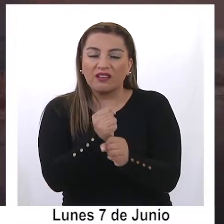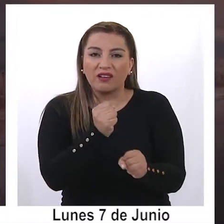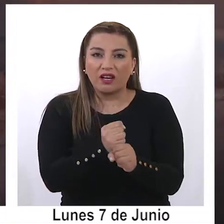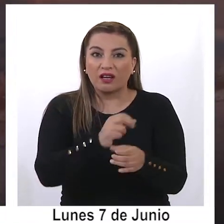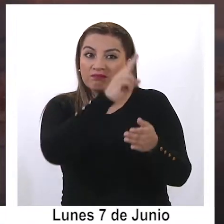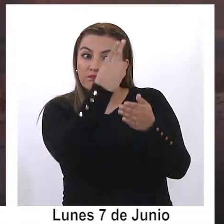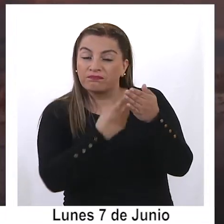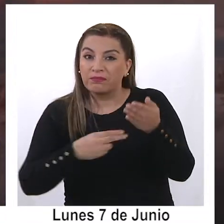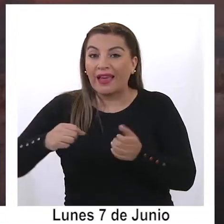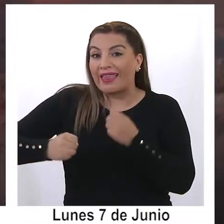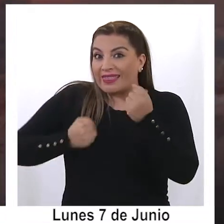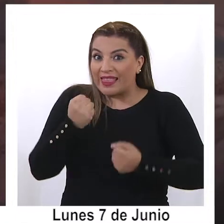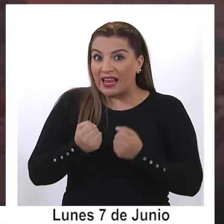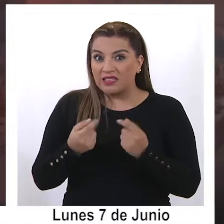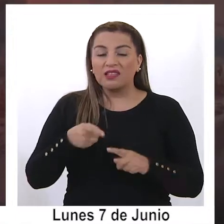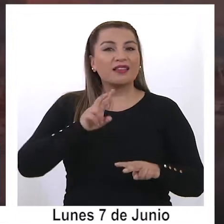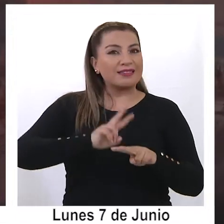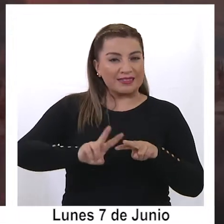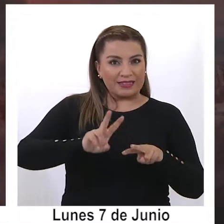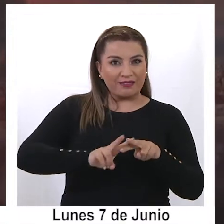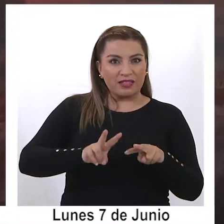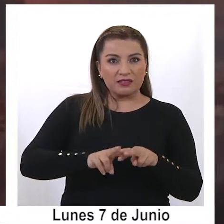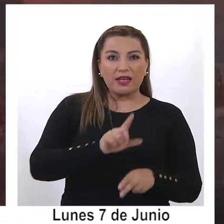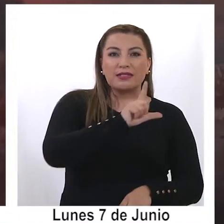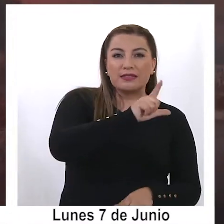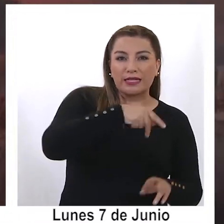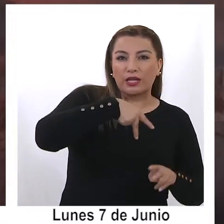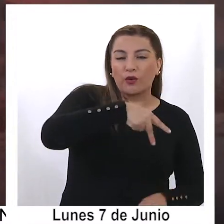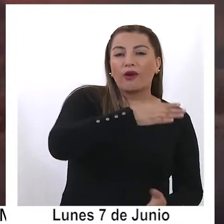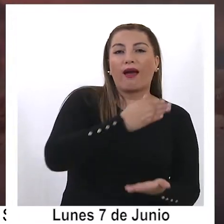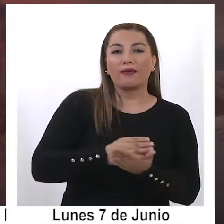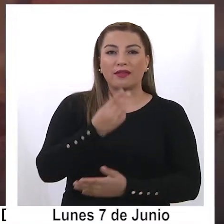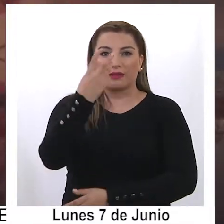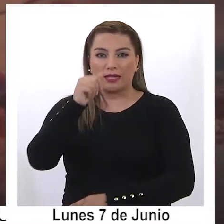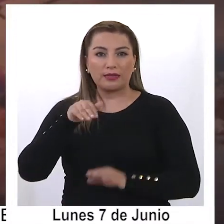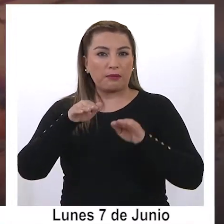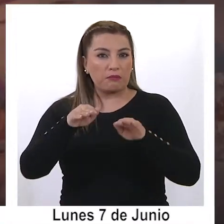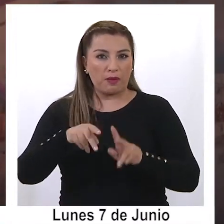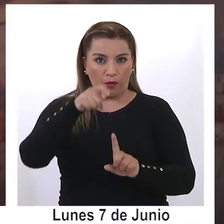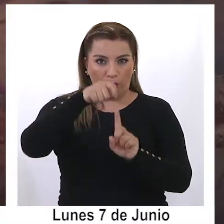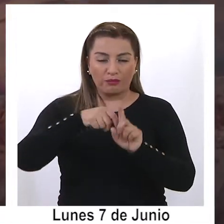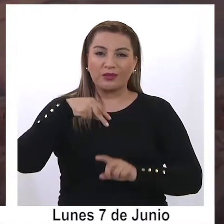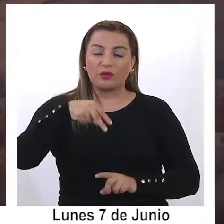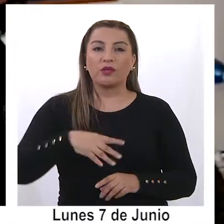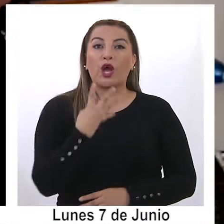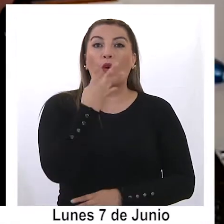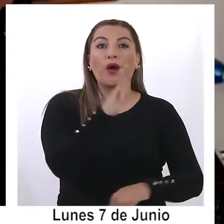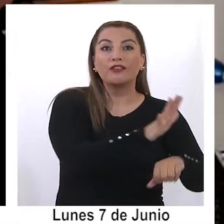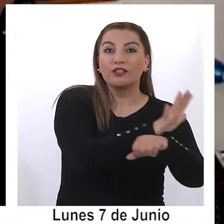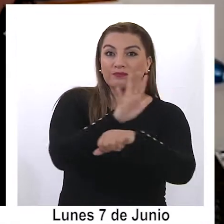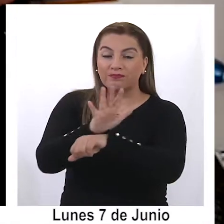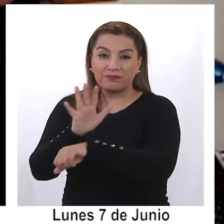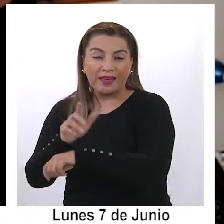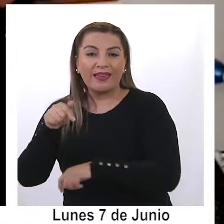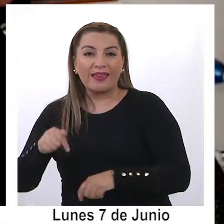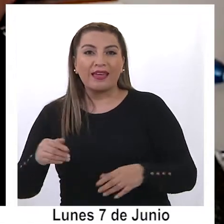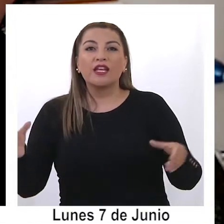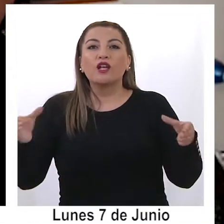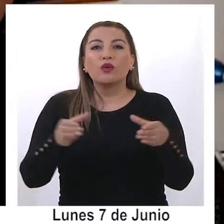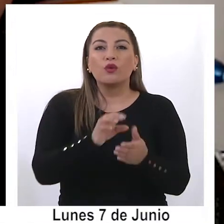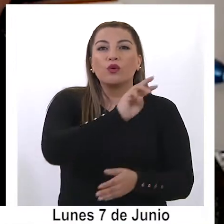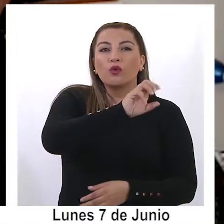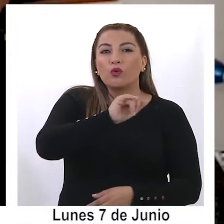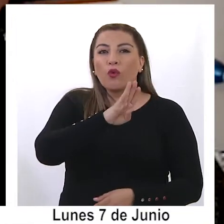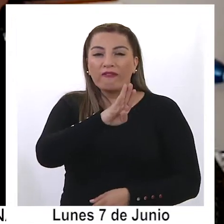y Artistas de la Danza y que se desarrollará entre el 7 de junio y el 30 del mismo mes. Estas cuatro obras estarán alojadas en el sitio